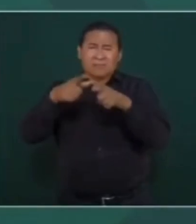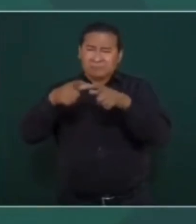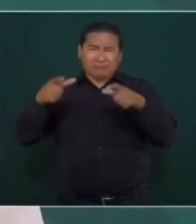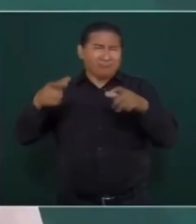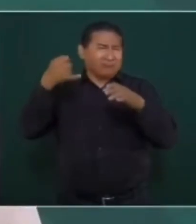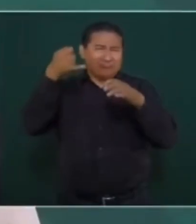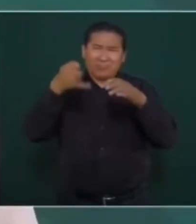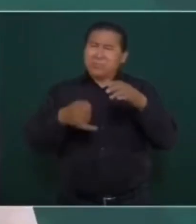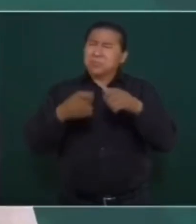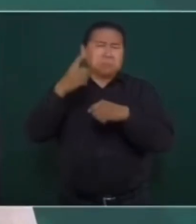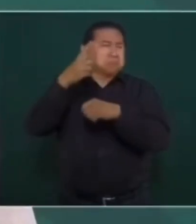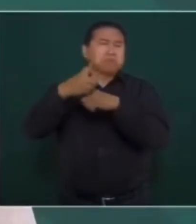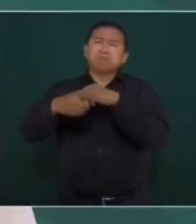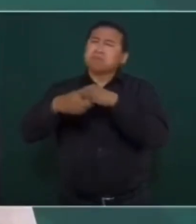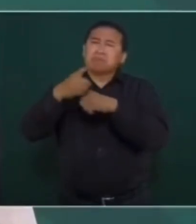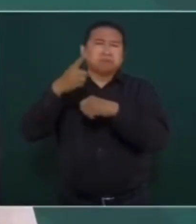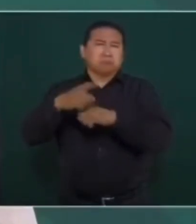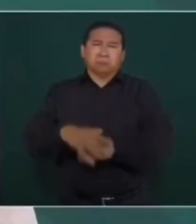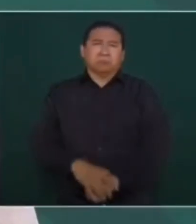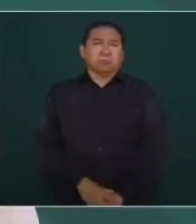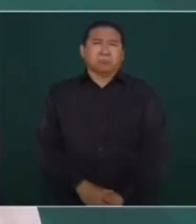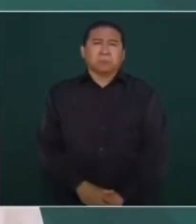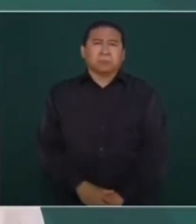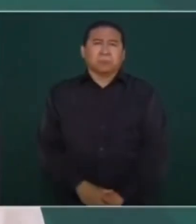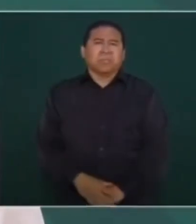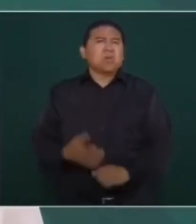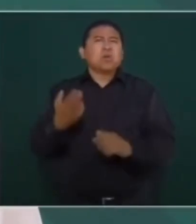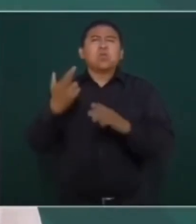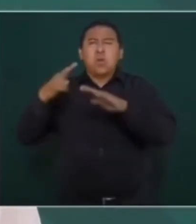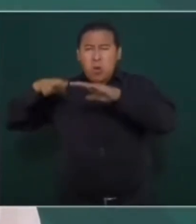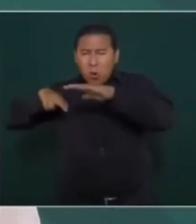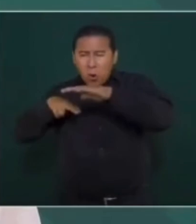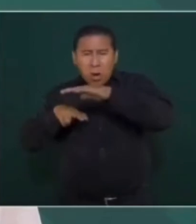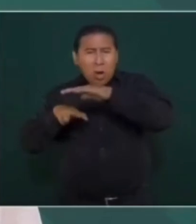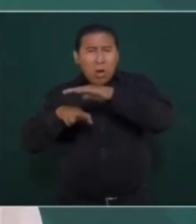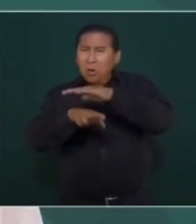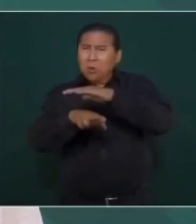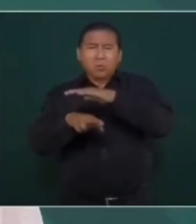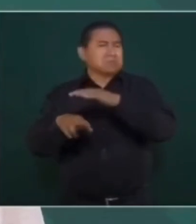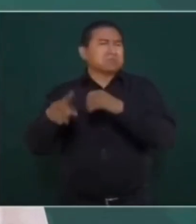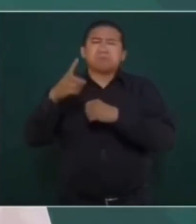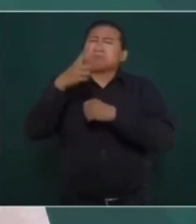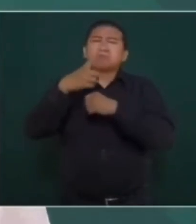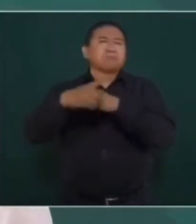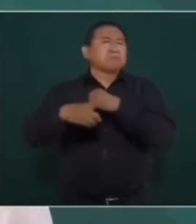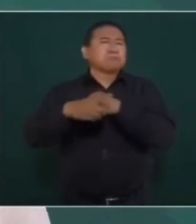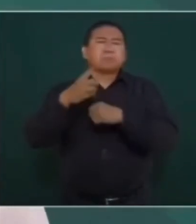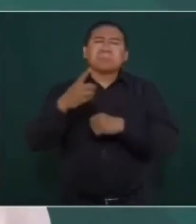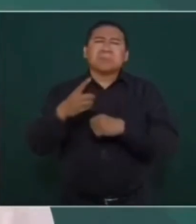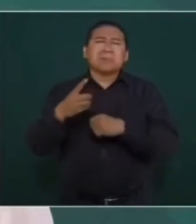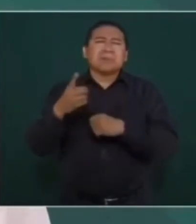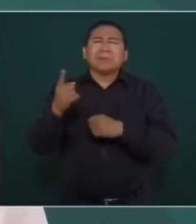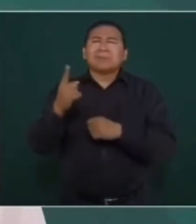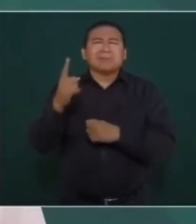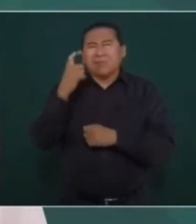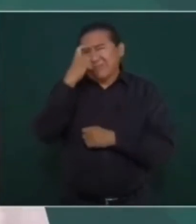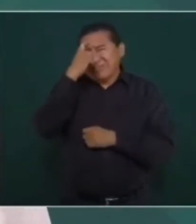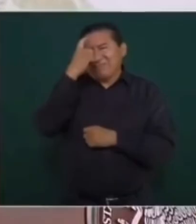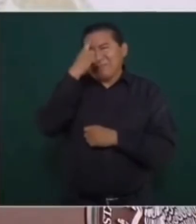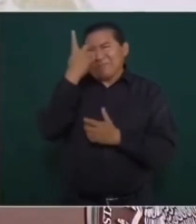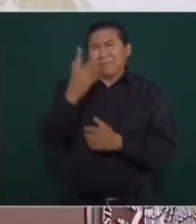no va a afectar ríos submarinos. Esa es una invención